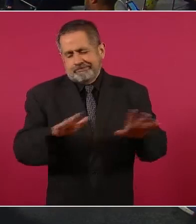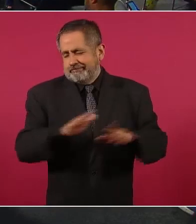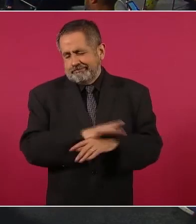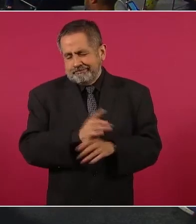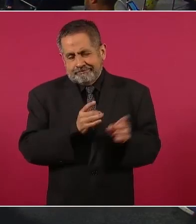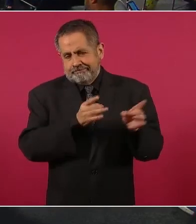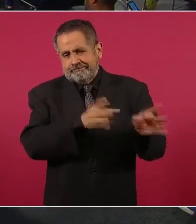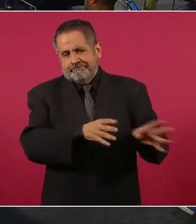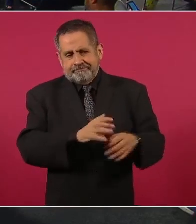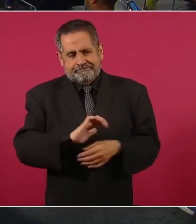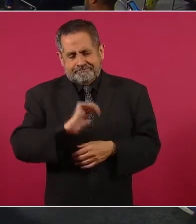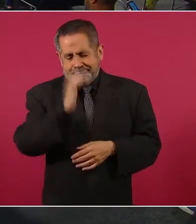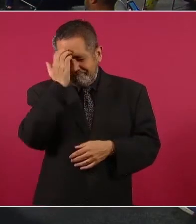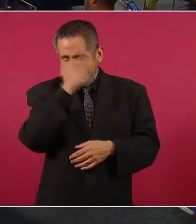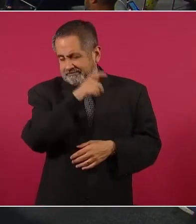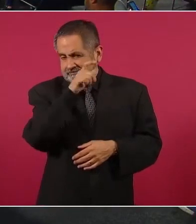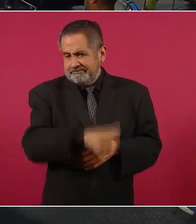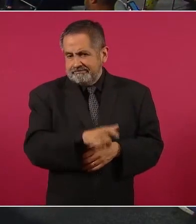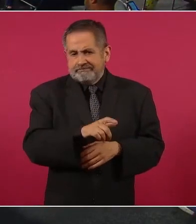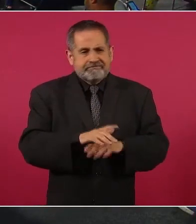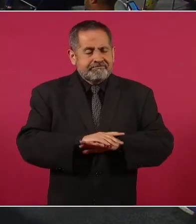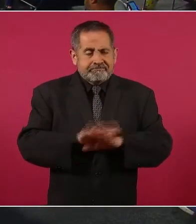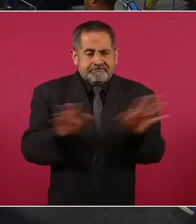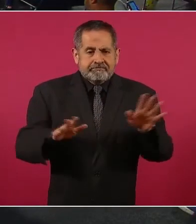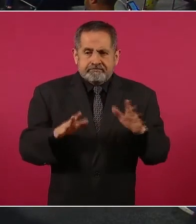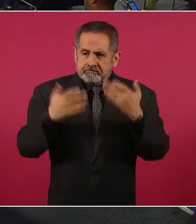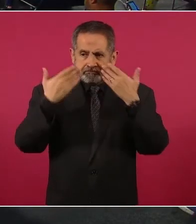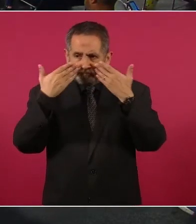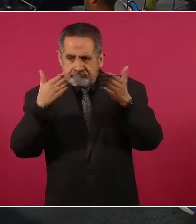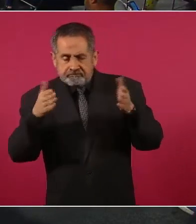y que se ponga el descubierto.